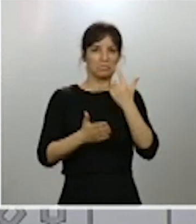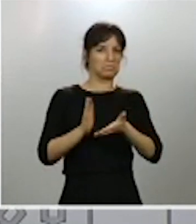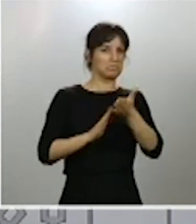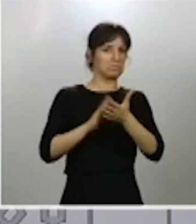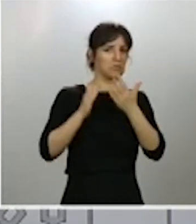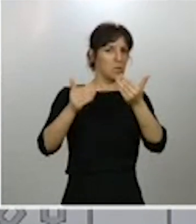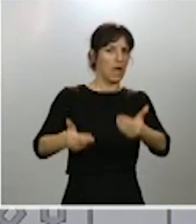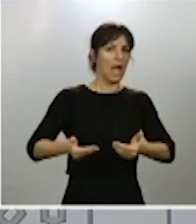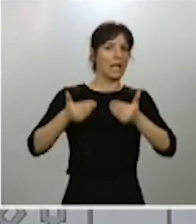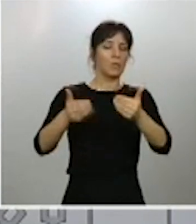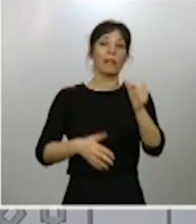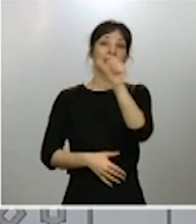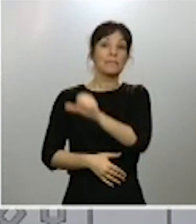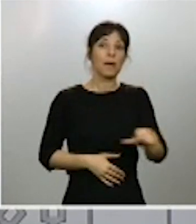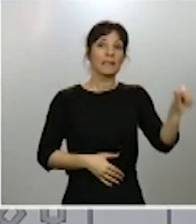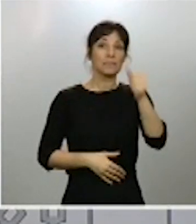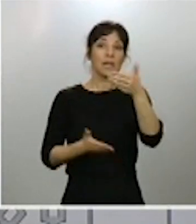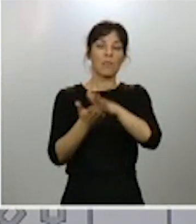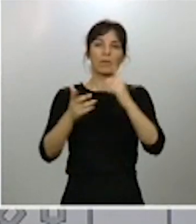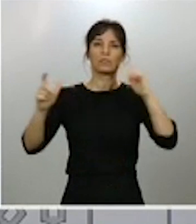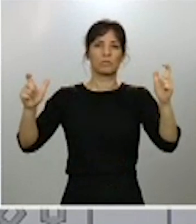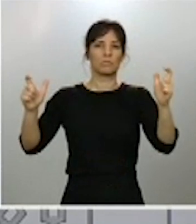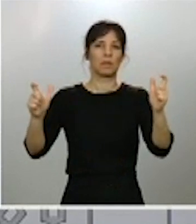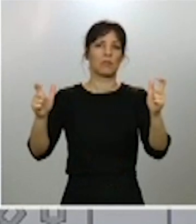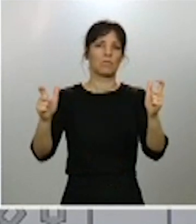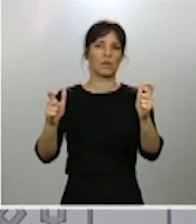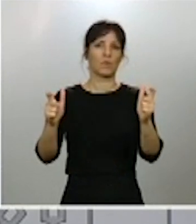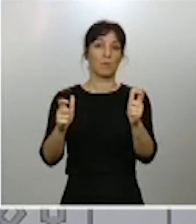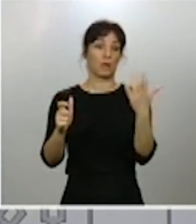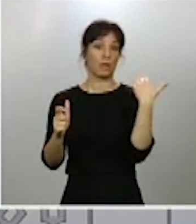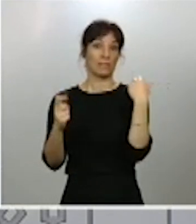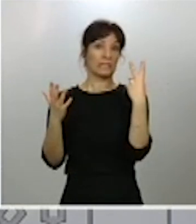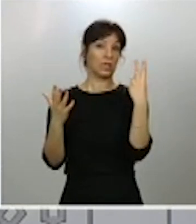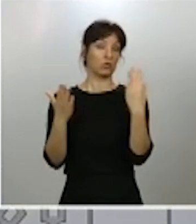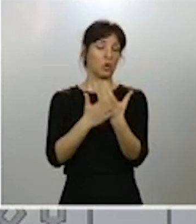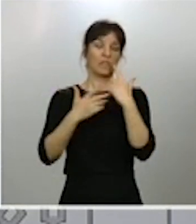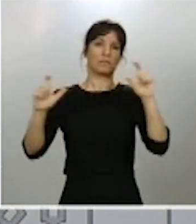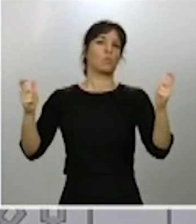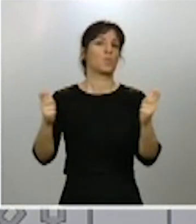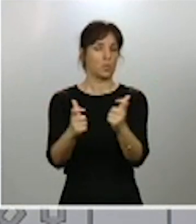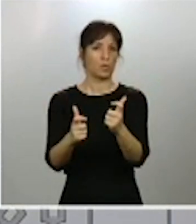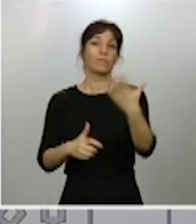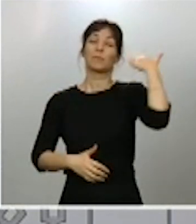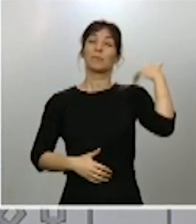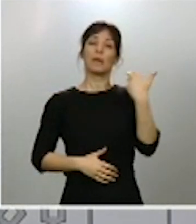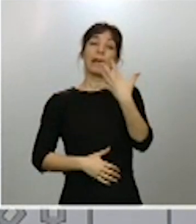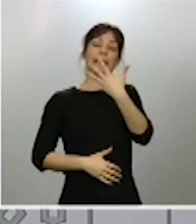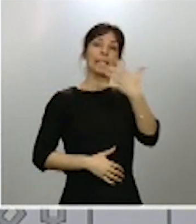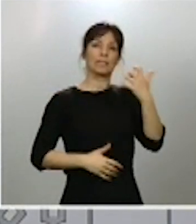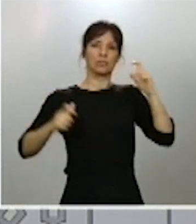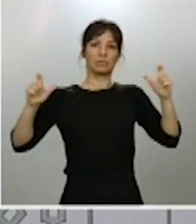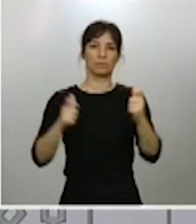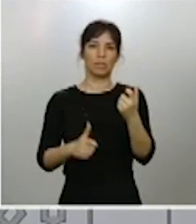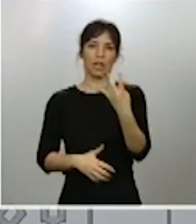semana a semana que se ha agudizado durante estos últimos 7 u 8 días, pasando desde 500 a 400 cada semana que